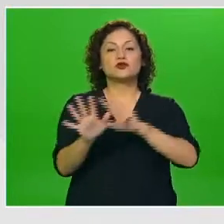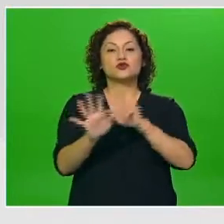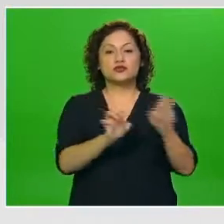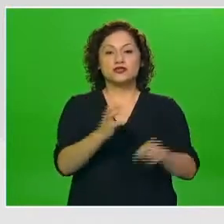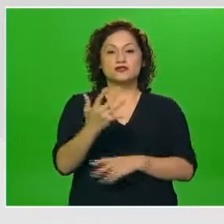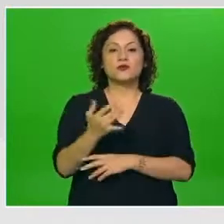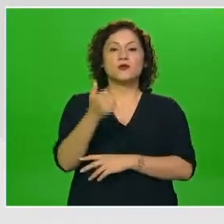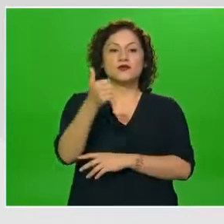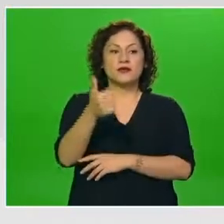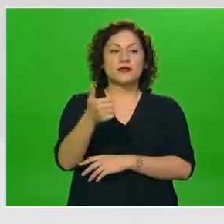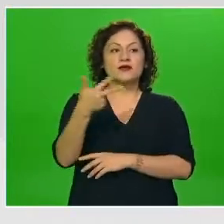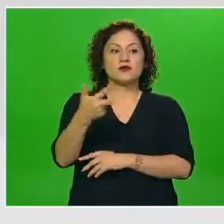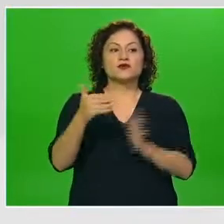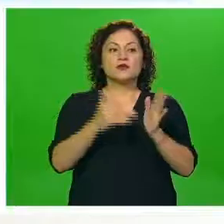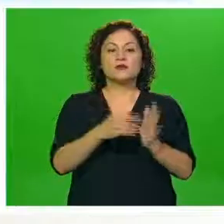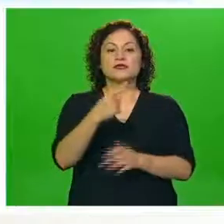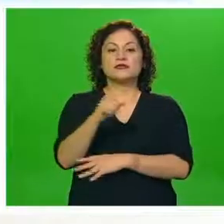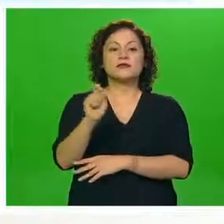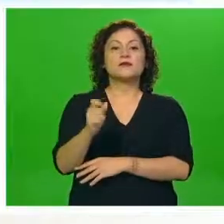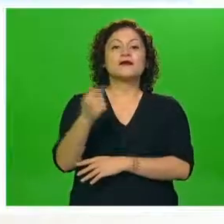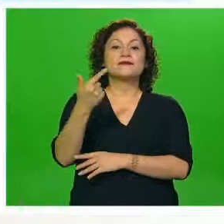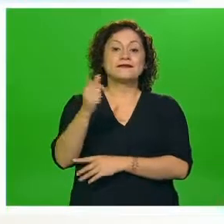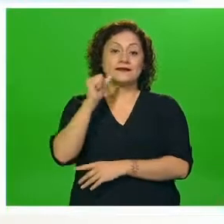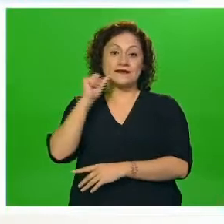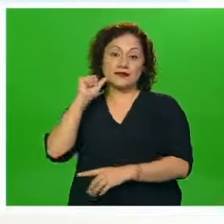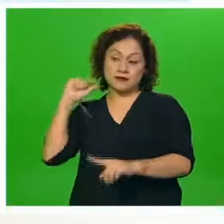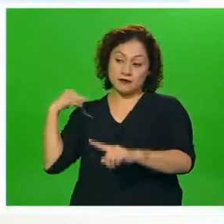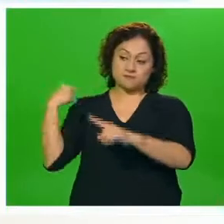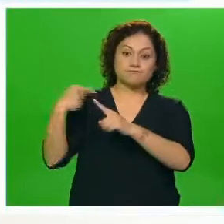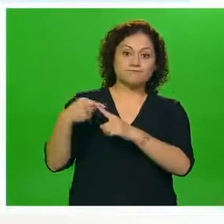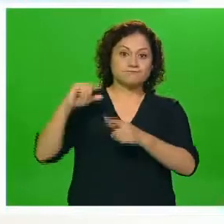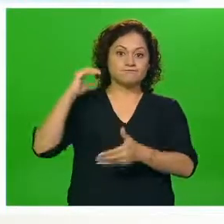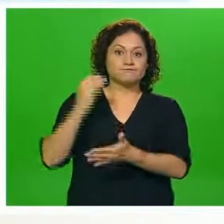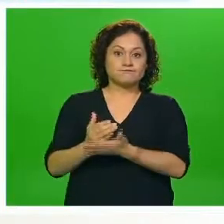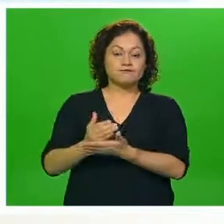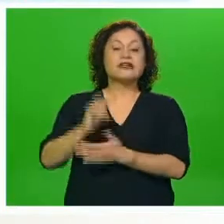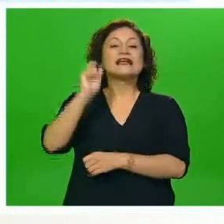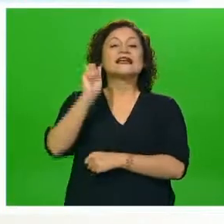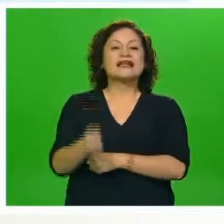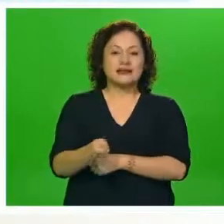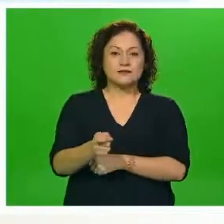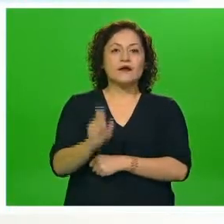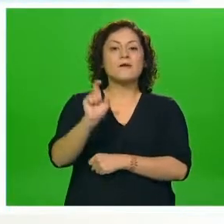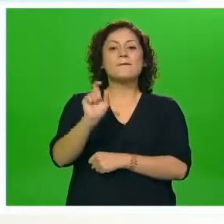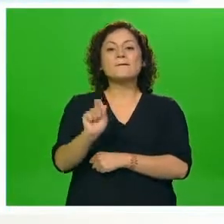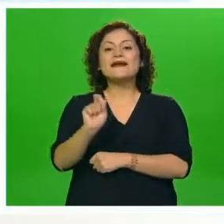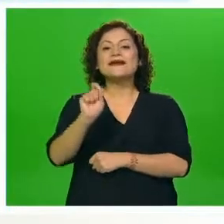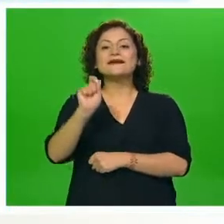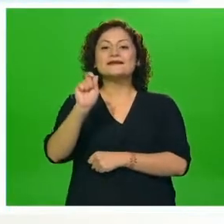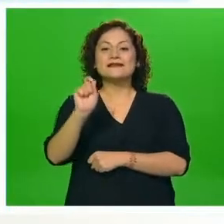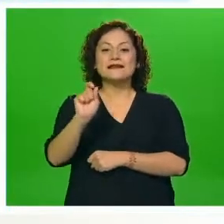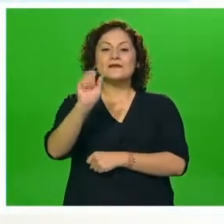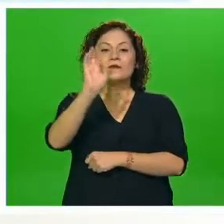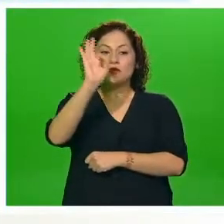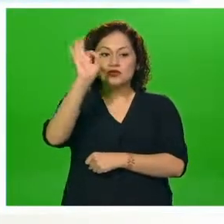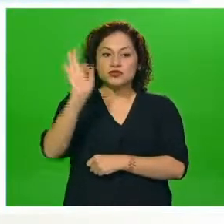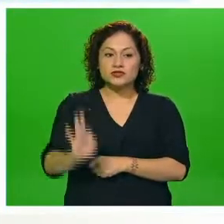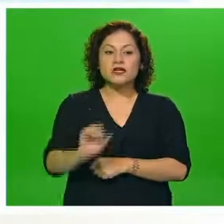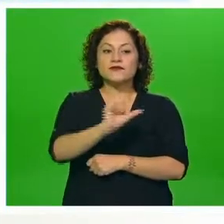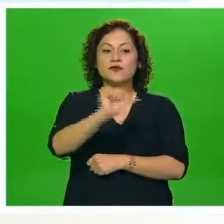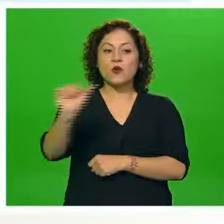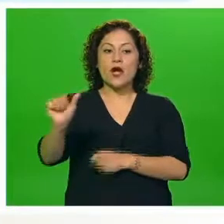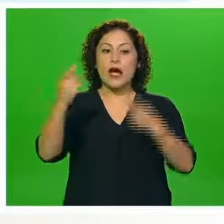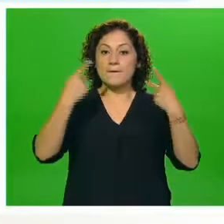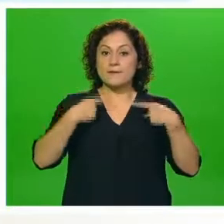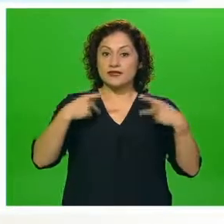127 al corte de ayer. Y eso está representándonos ya al 20 por ciento de la población mayor de 18 años. Es decir,